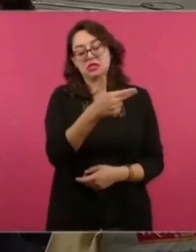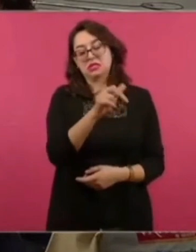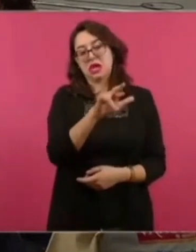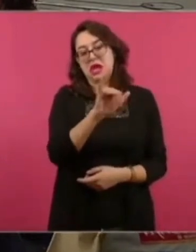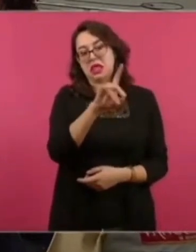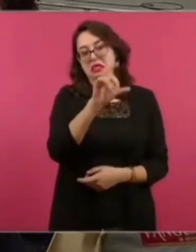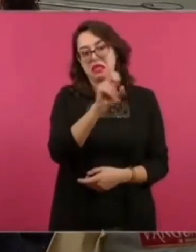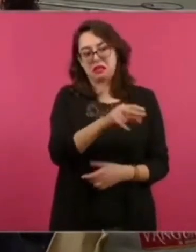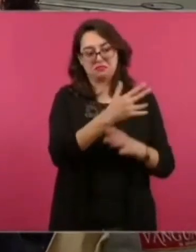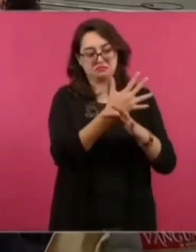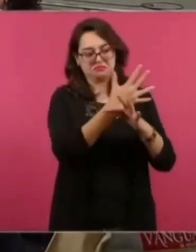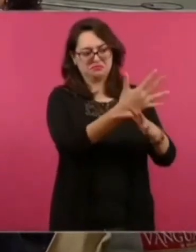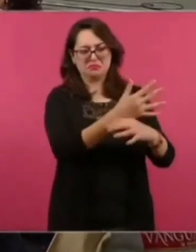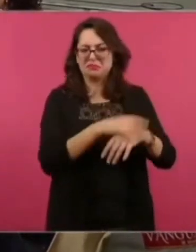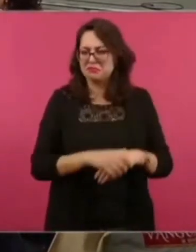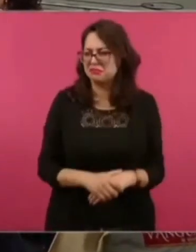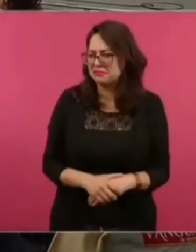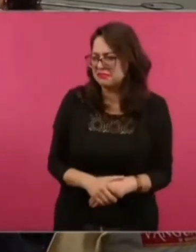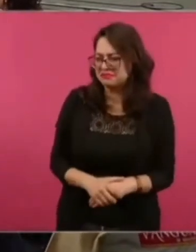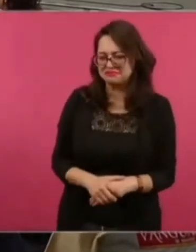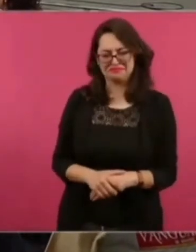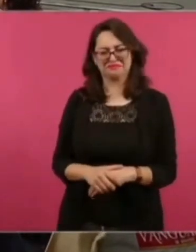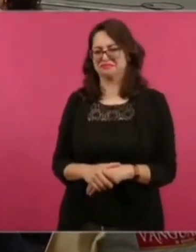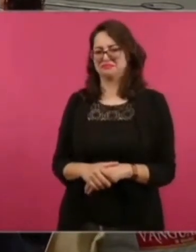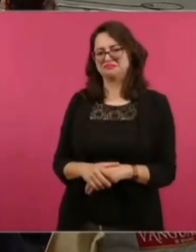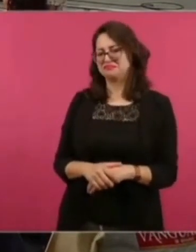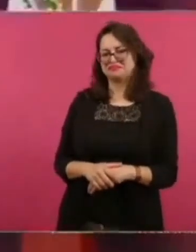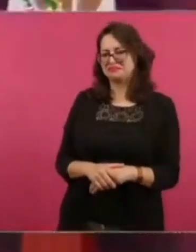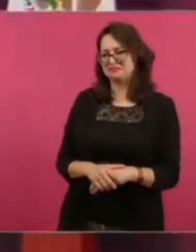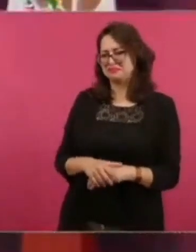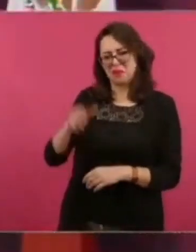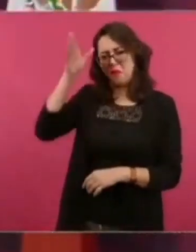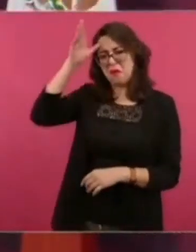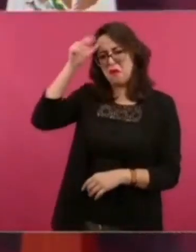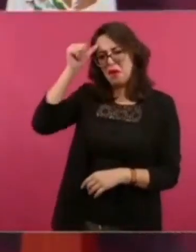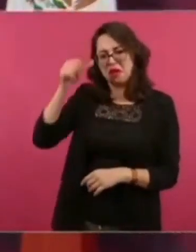el mexicano es por lo general ignorante